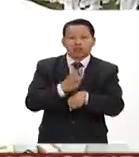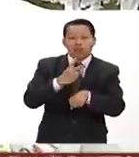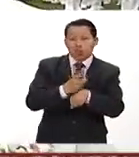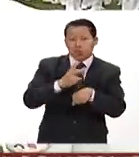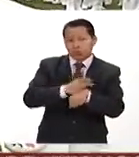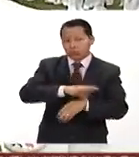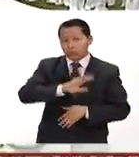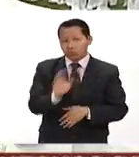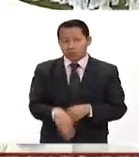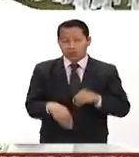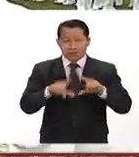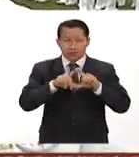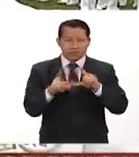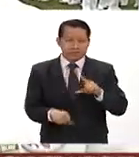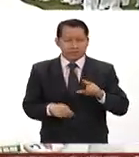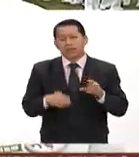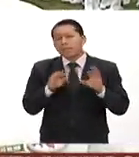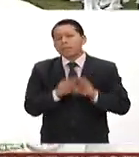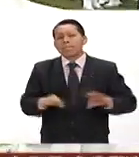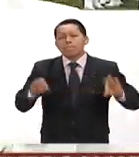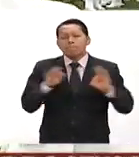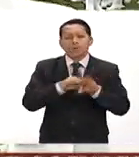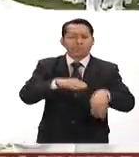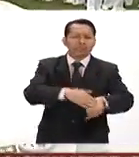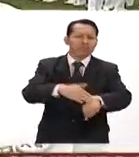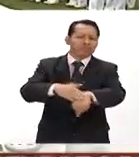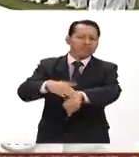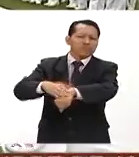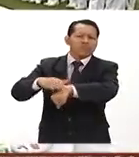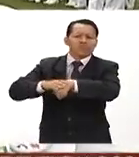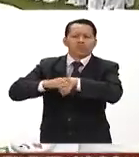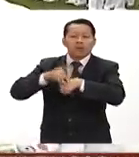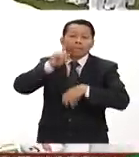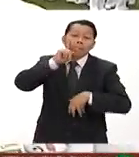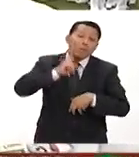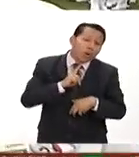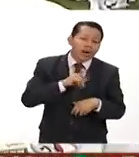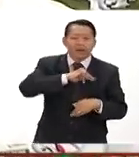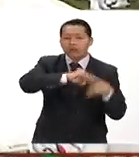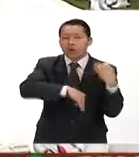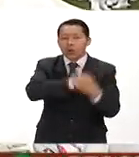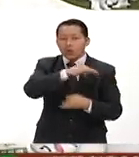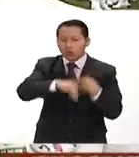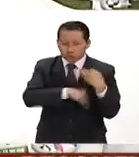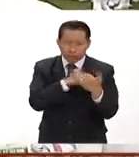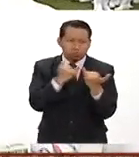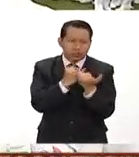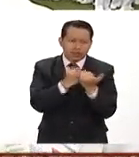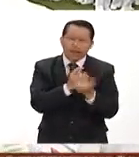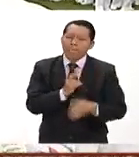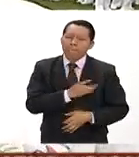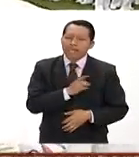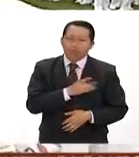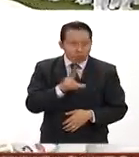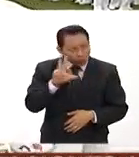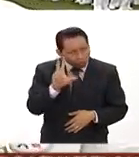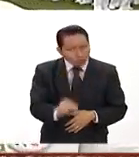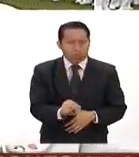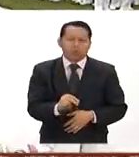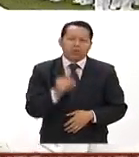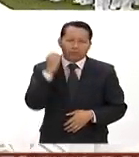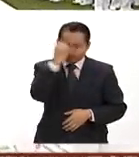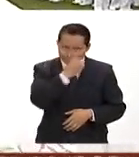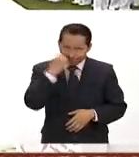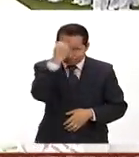Tenemos que hacer conciencia para que todas las mujeres de México de todo el mundo pierdan el miedo a revisarse porque precisamente mientras